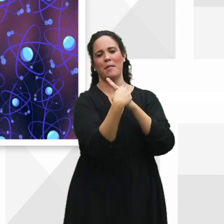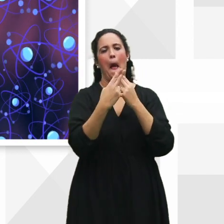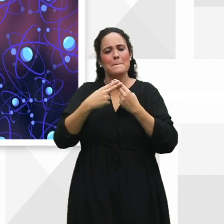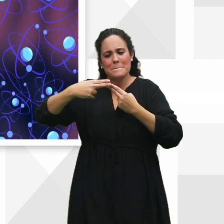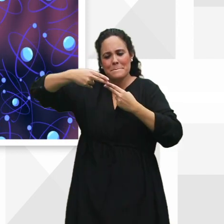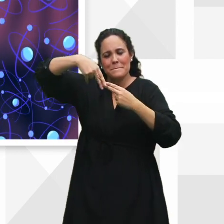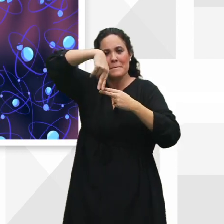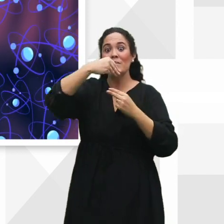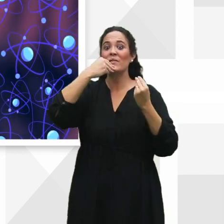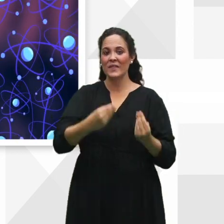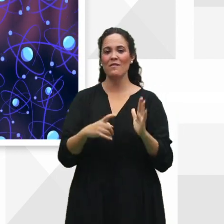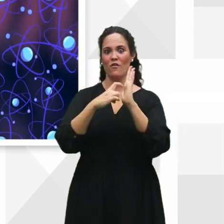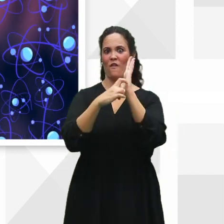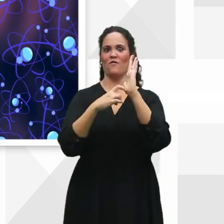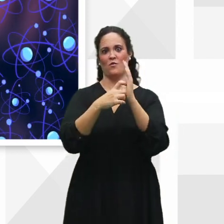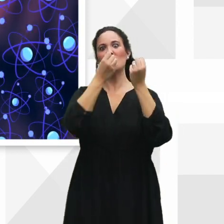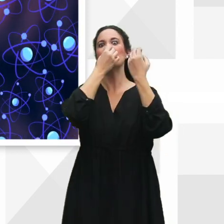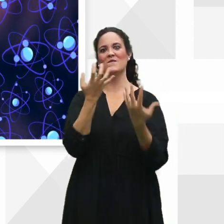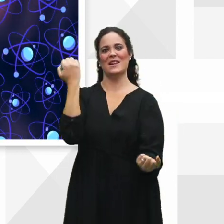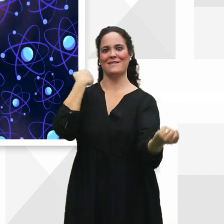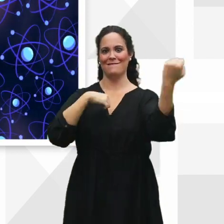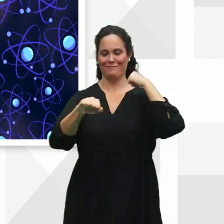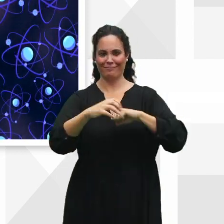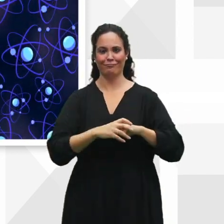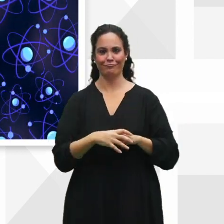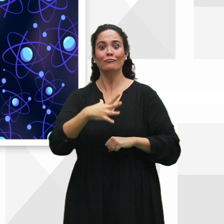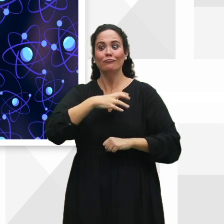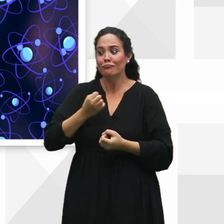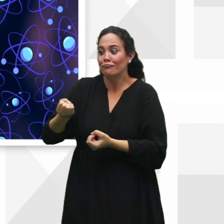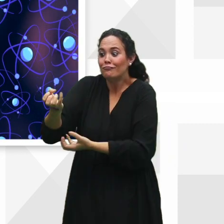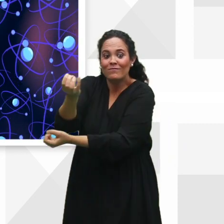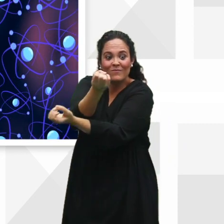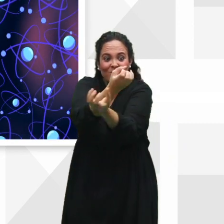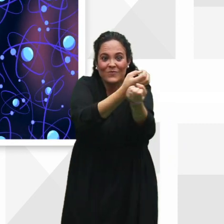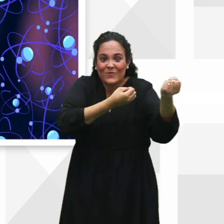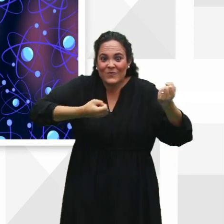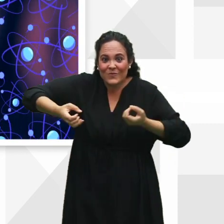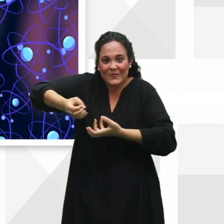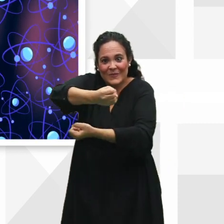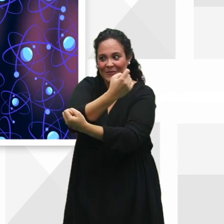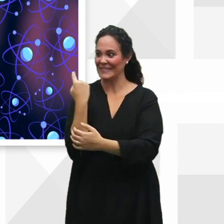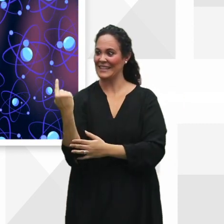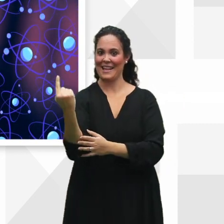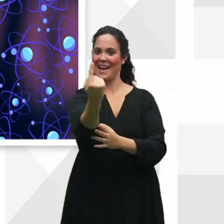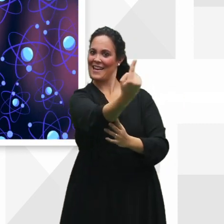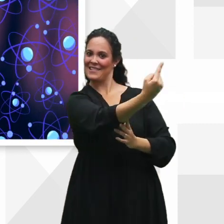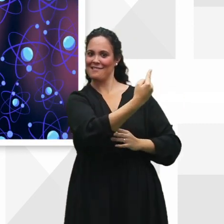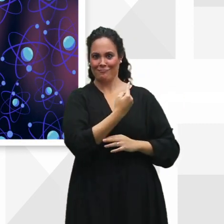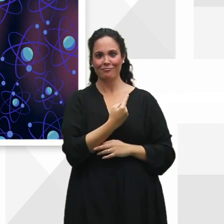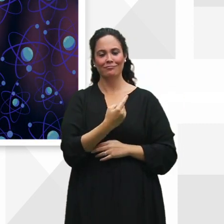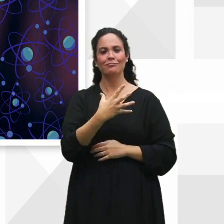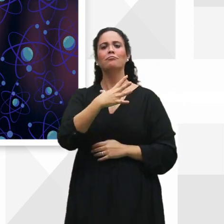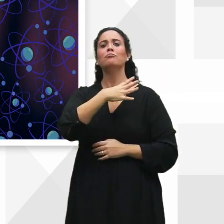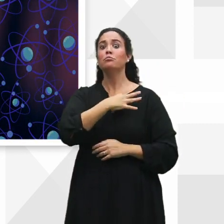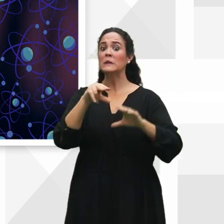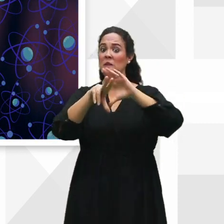la fórmula del buen trato. Podremos contarnos lo que hemos escrito o dibujado cada uno o una. Podéis parar el